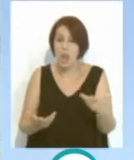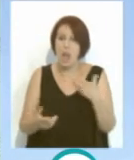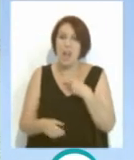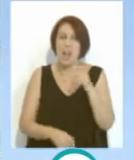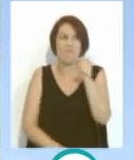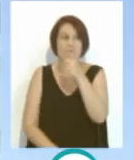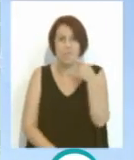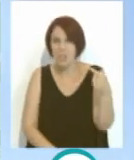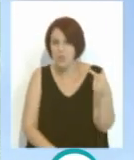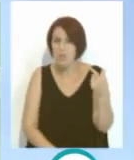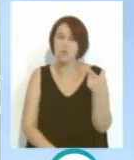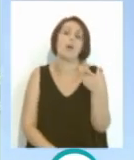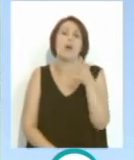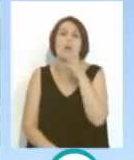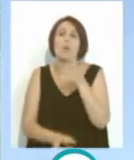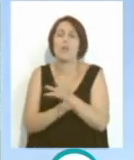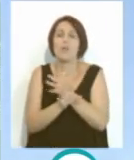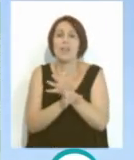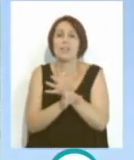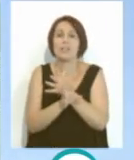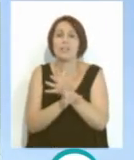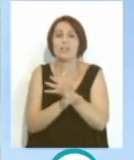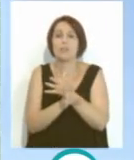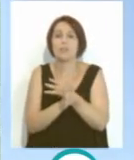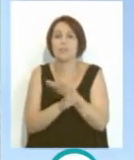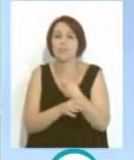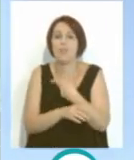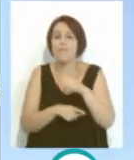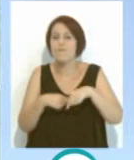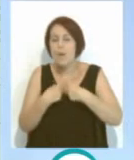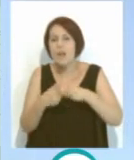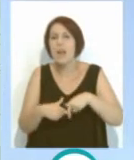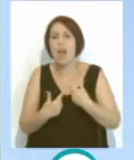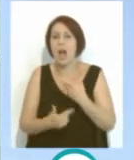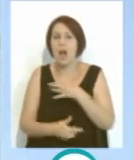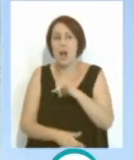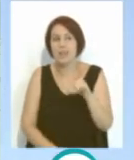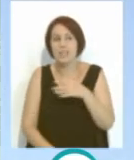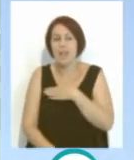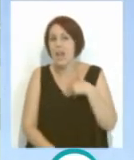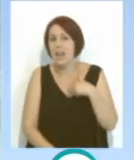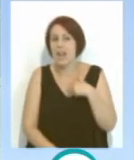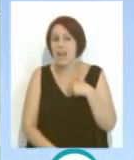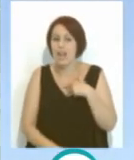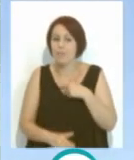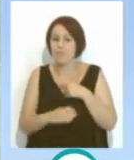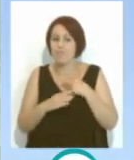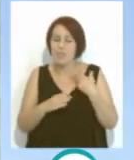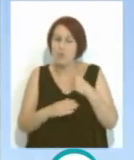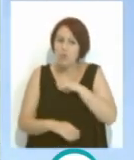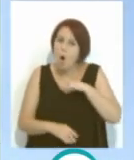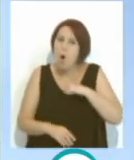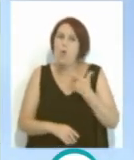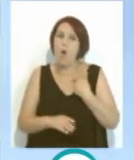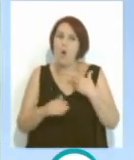apartamentos, ahora los jugadores que tienen su familia quieren estar un poco más aislados en una